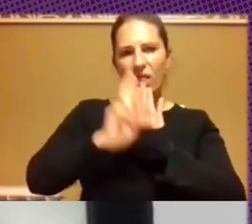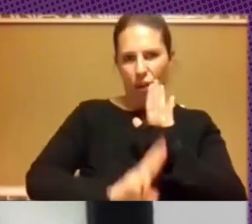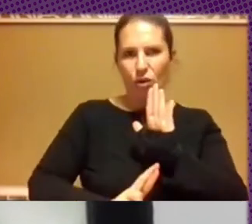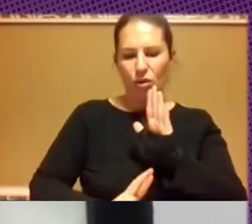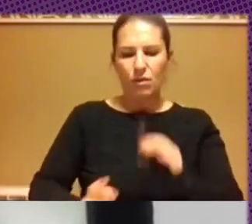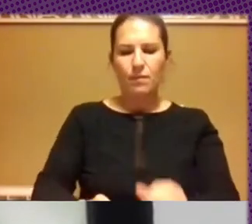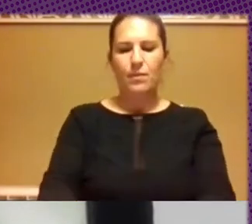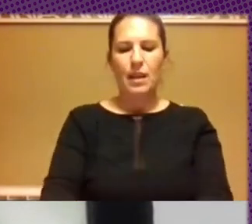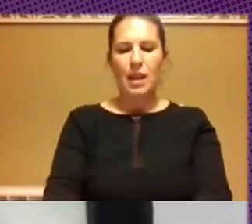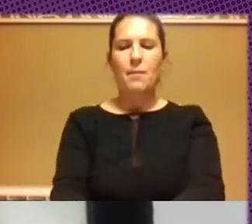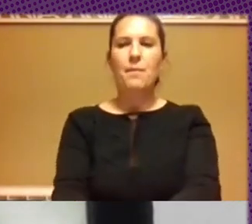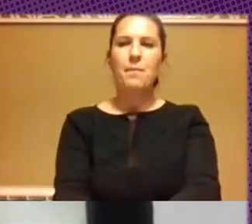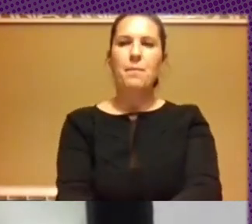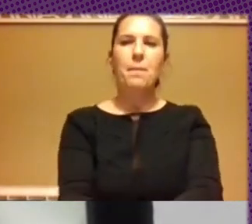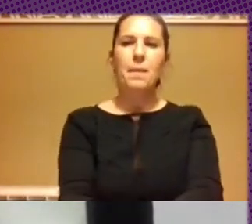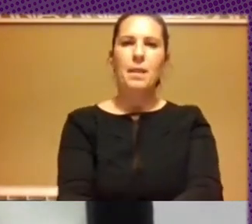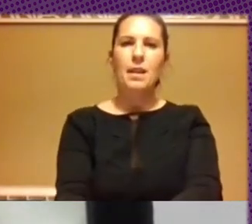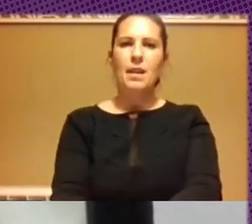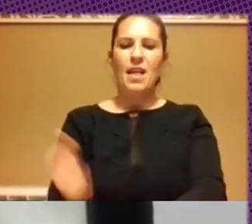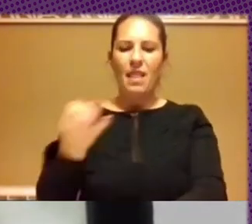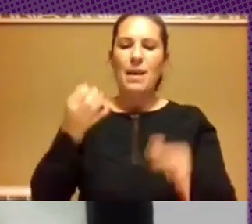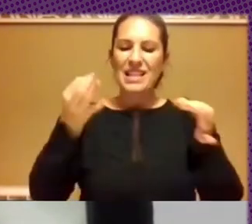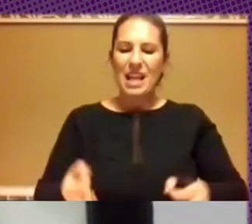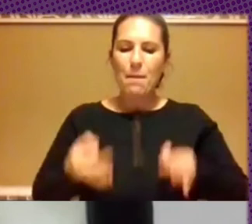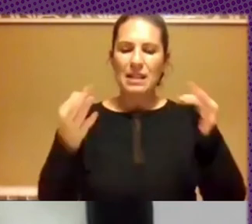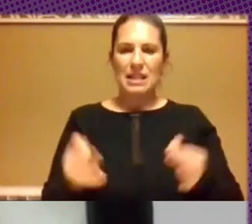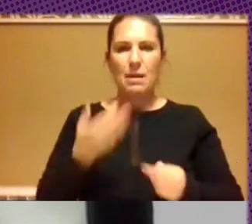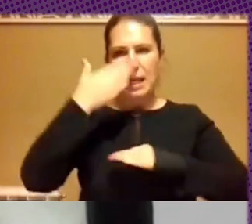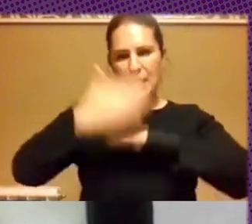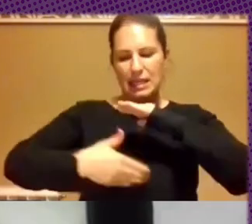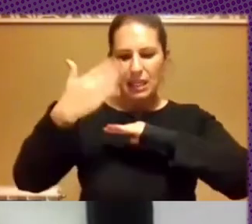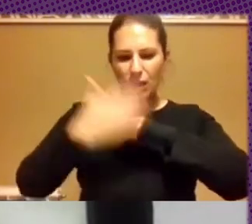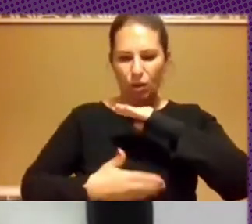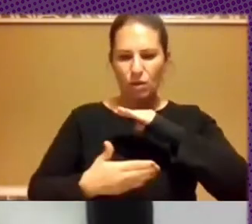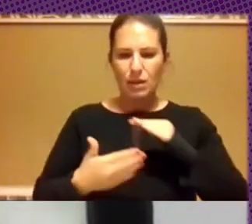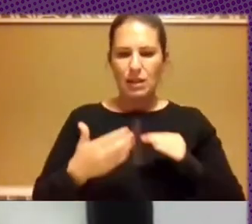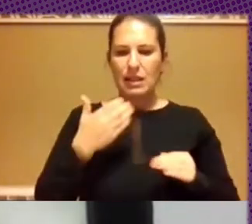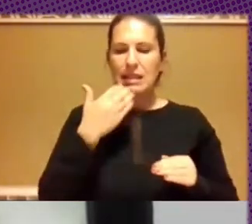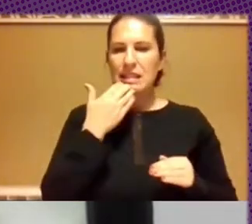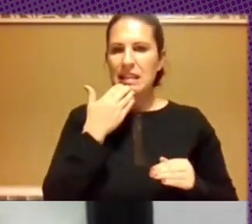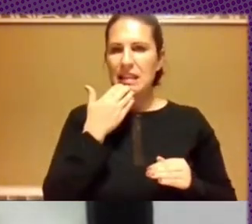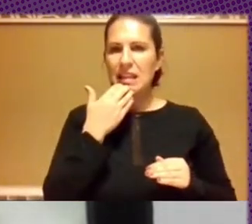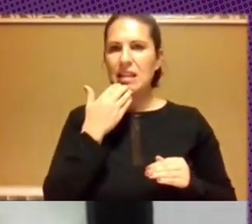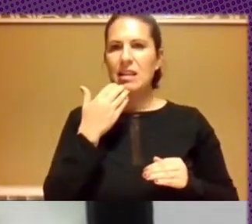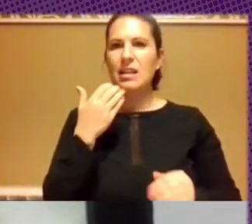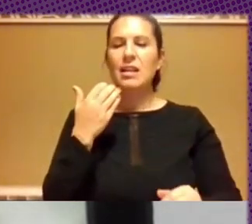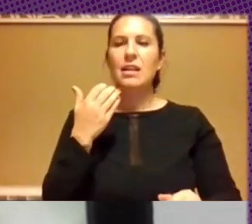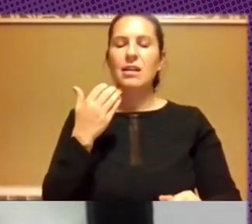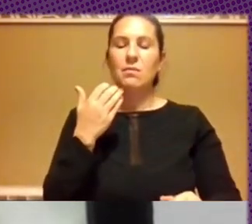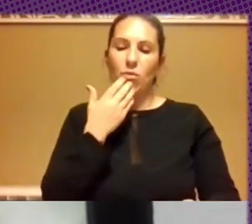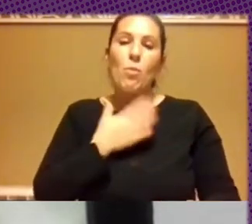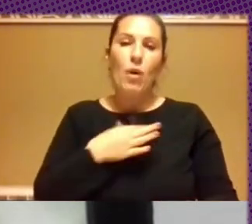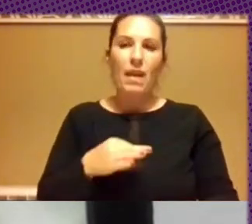tengan como premisa no la la restricción sino generar cada vez mayor capacidad de